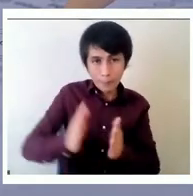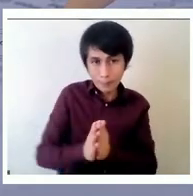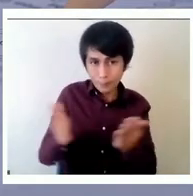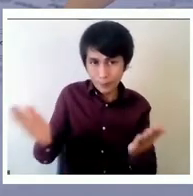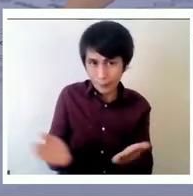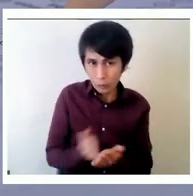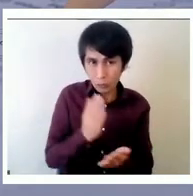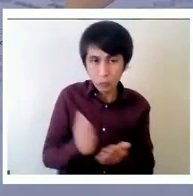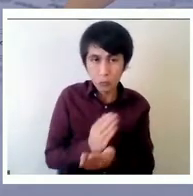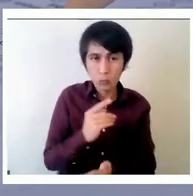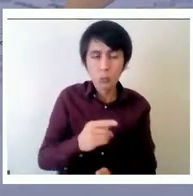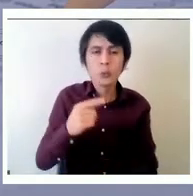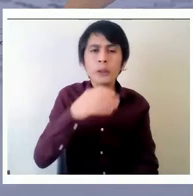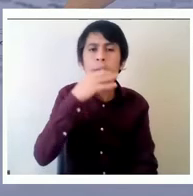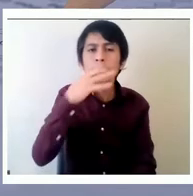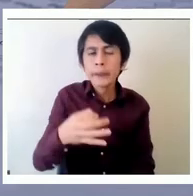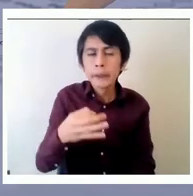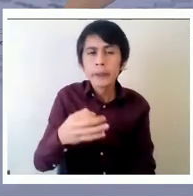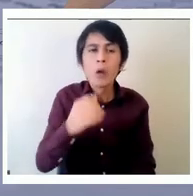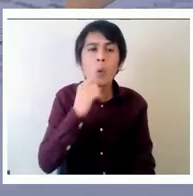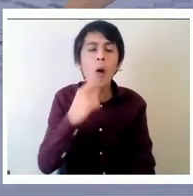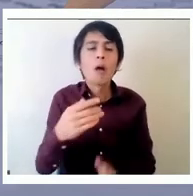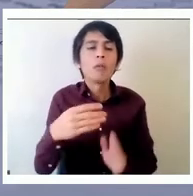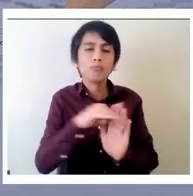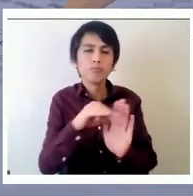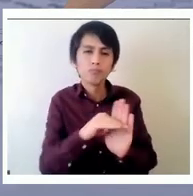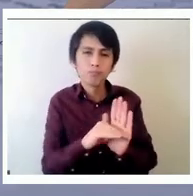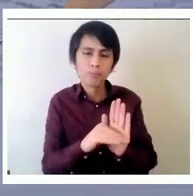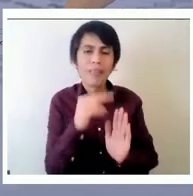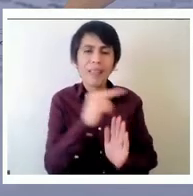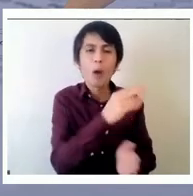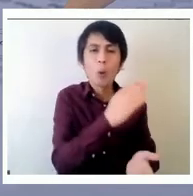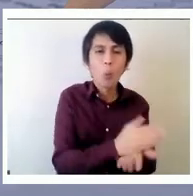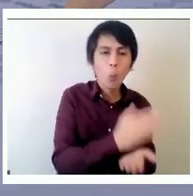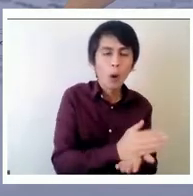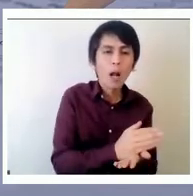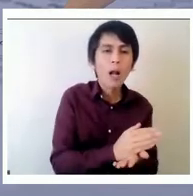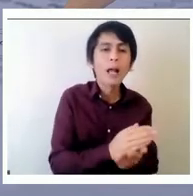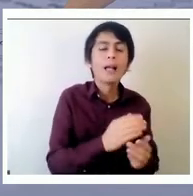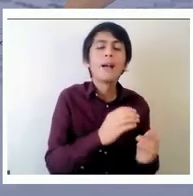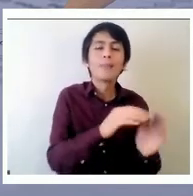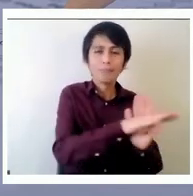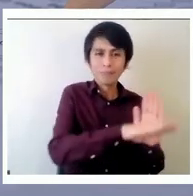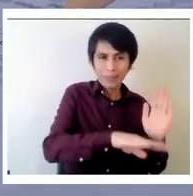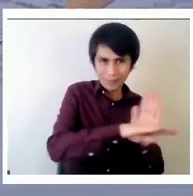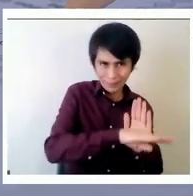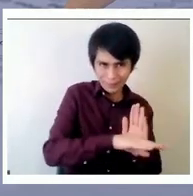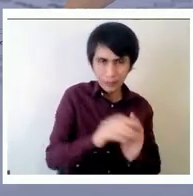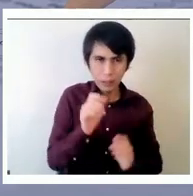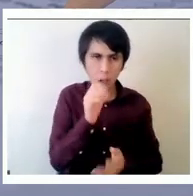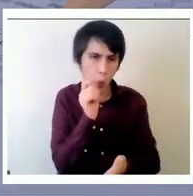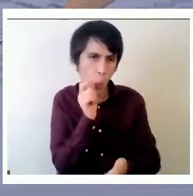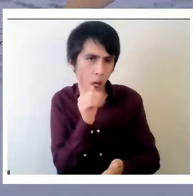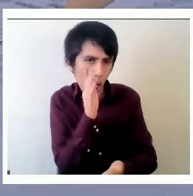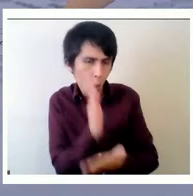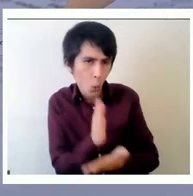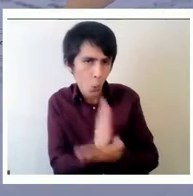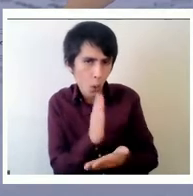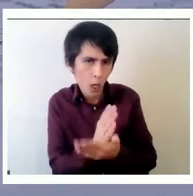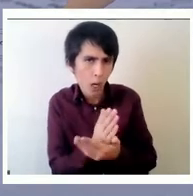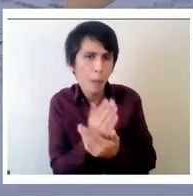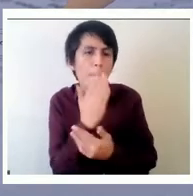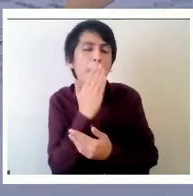de las escuelas secundarias y también nos dice cuáles son las principales escuelas con mejor